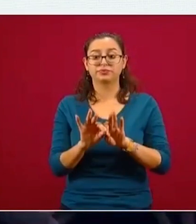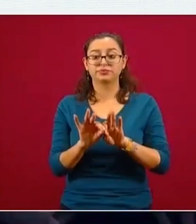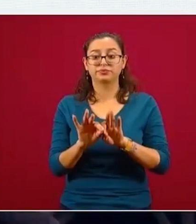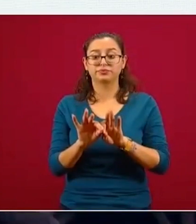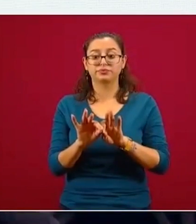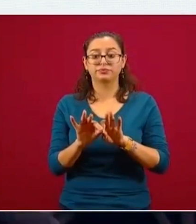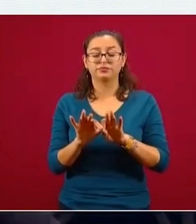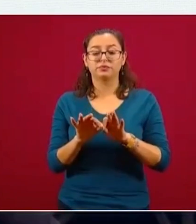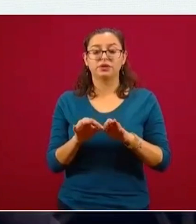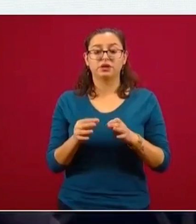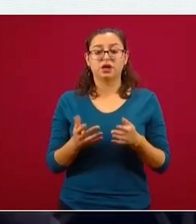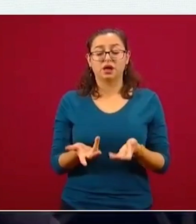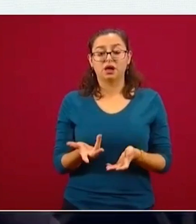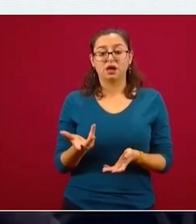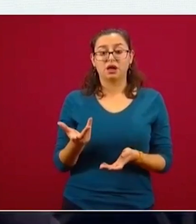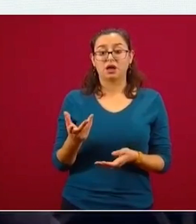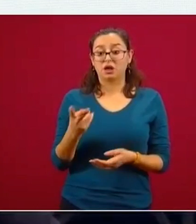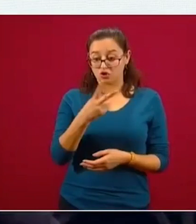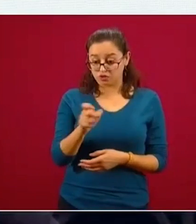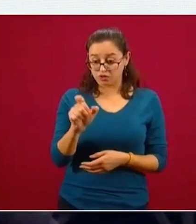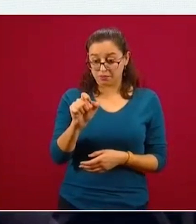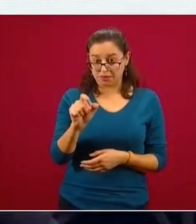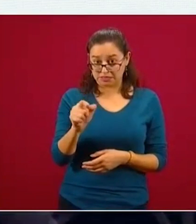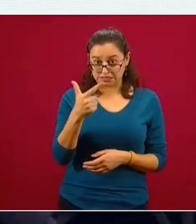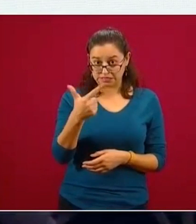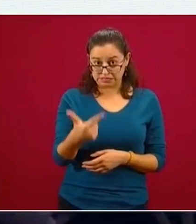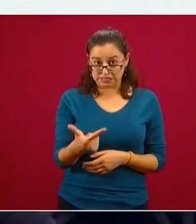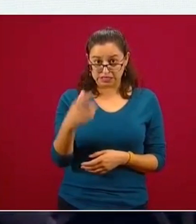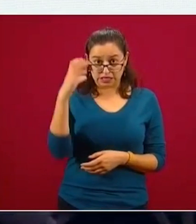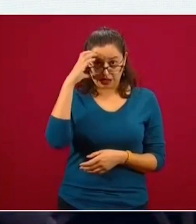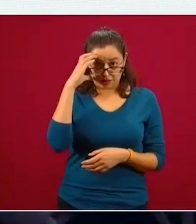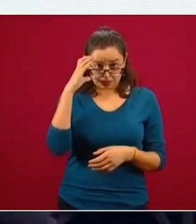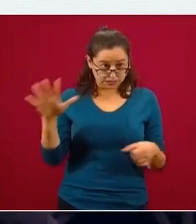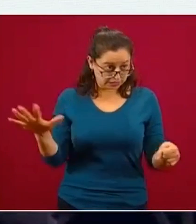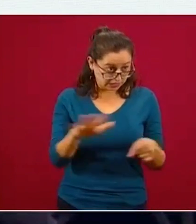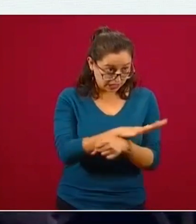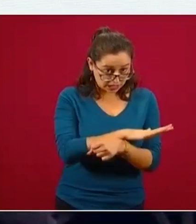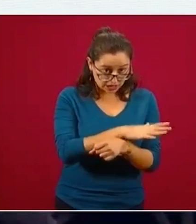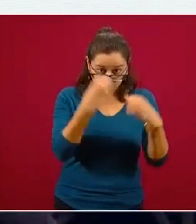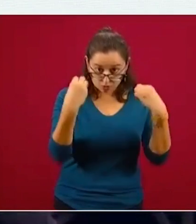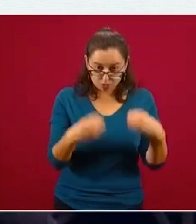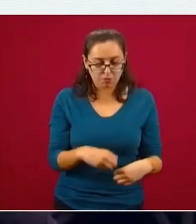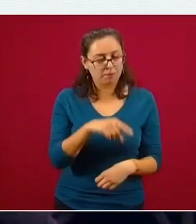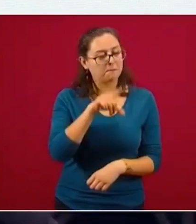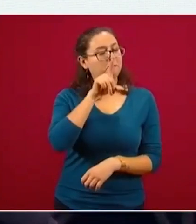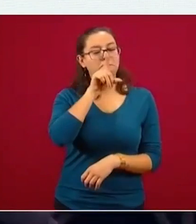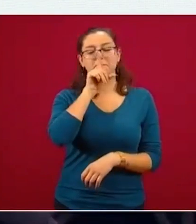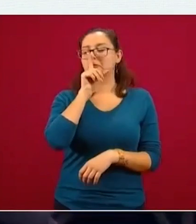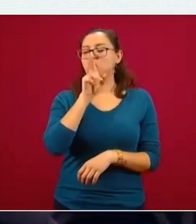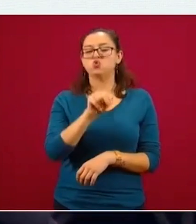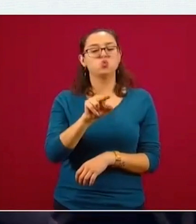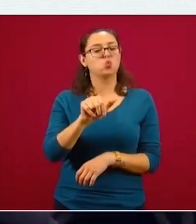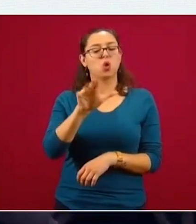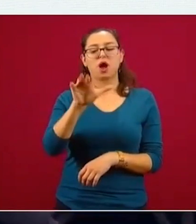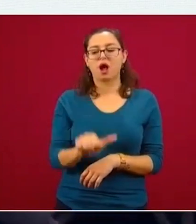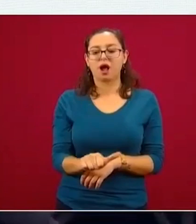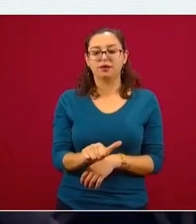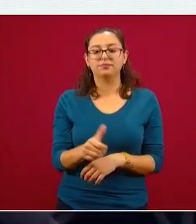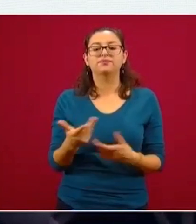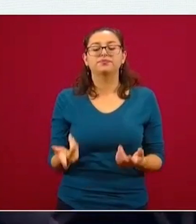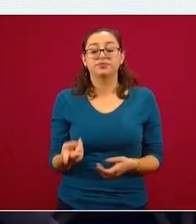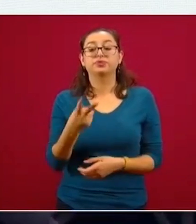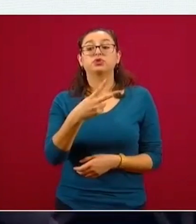llegamos a ocupar las 222 camas preparadas. Lo más que hemos llegado a tener fueron